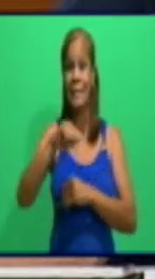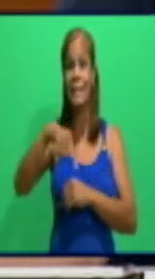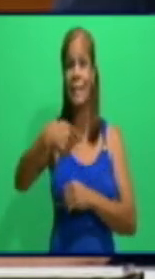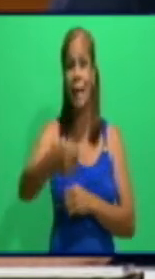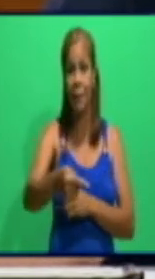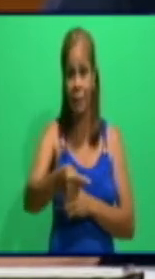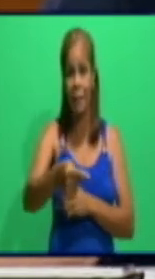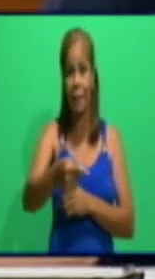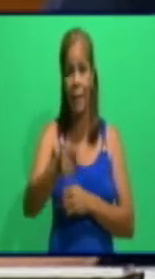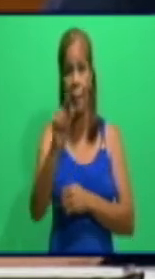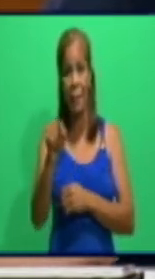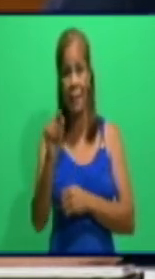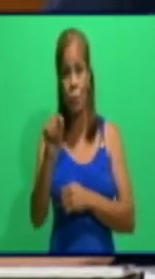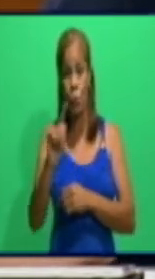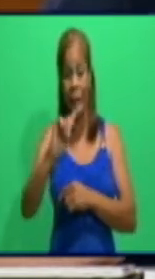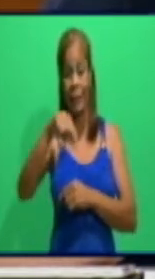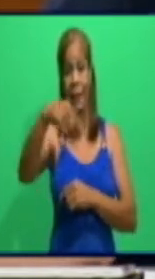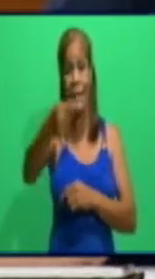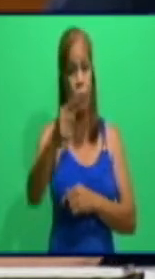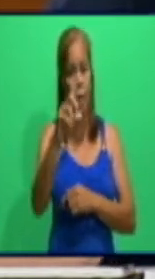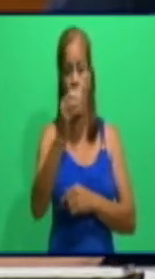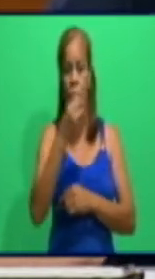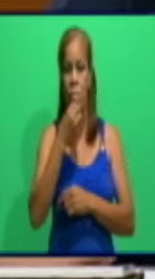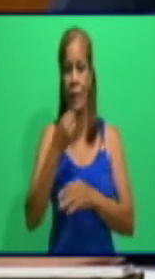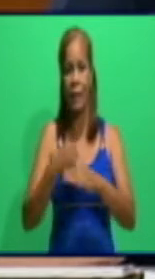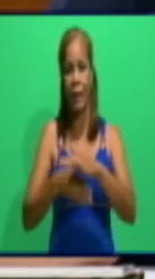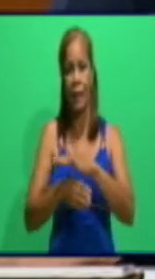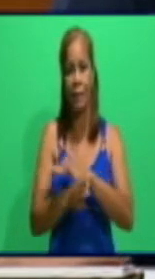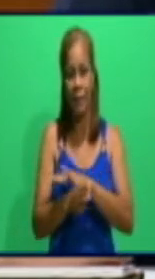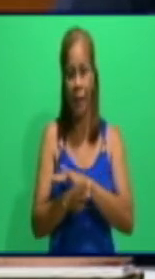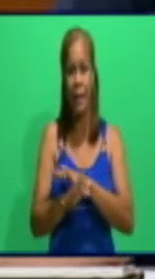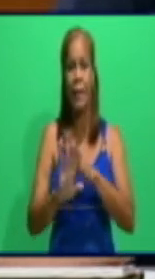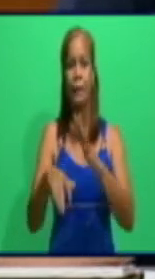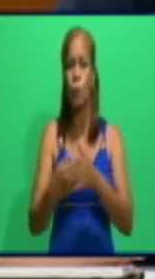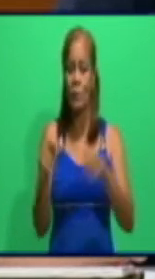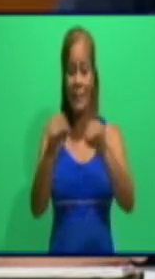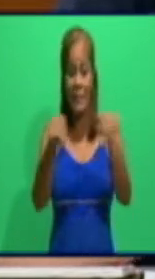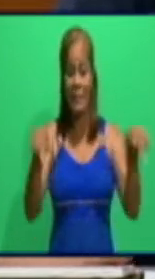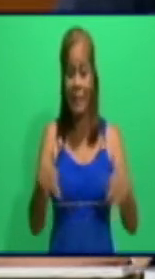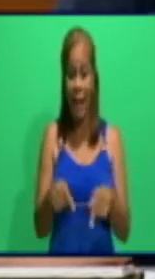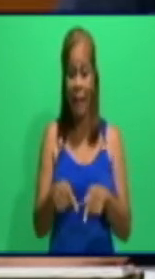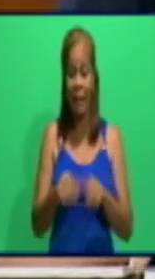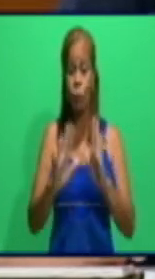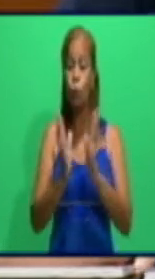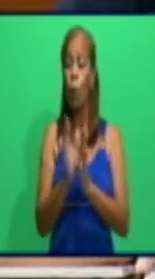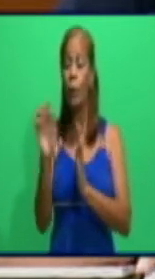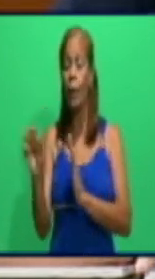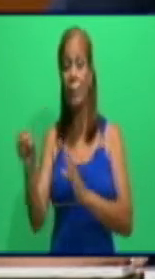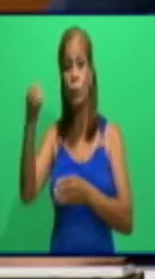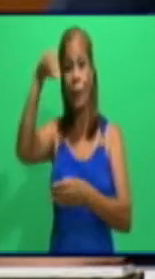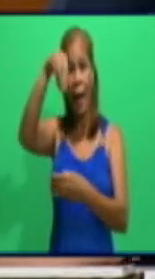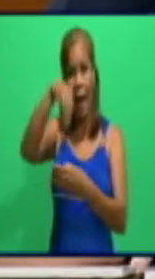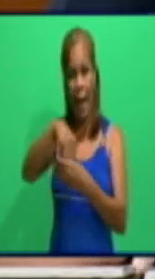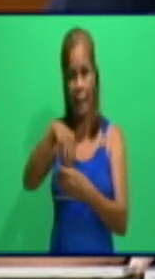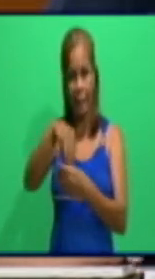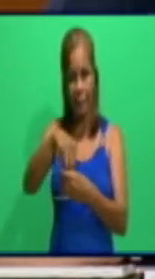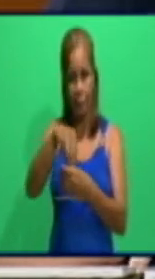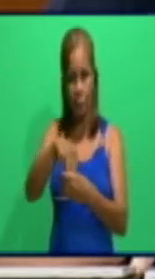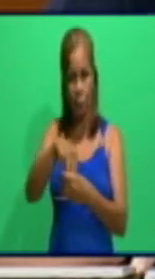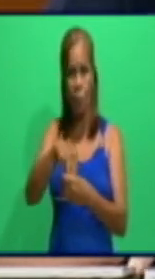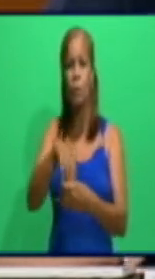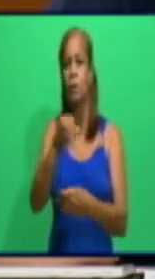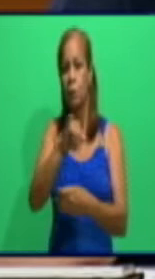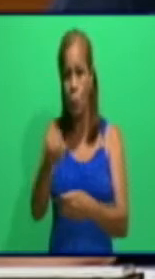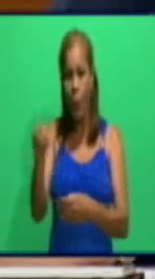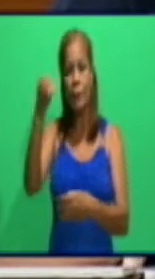es lo que significa cuarentena. Se cuarentenó la sala dejando todo el que está allá adentro, allá adentro, sin salir, incluyendo a los